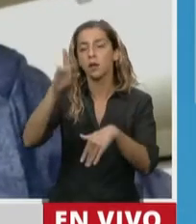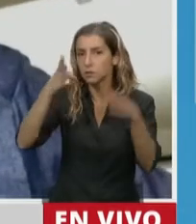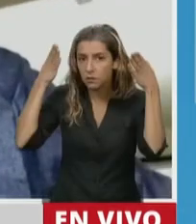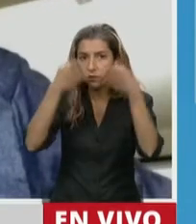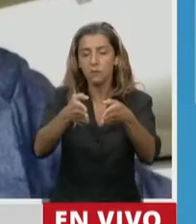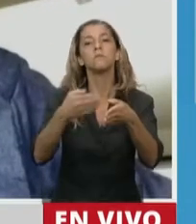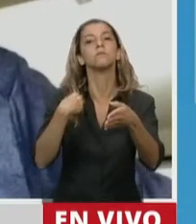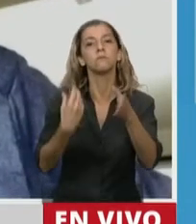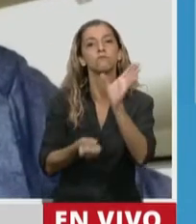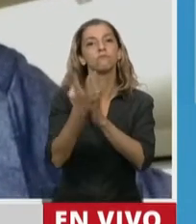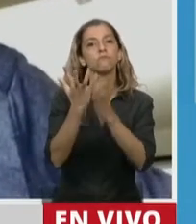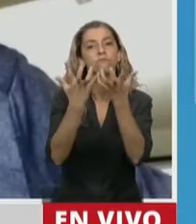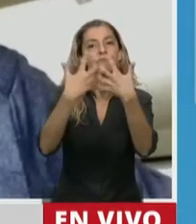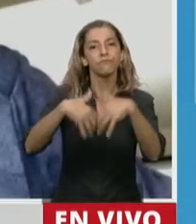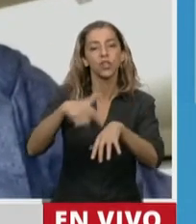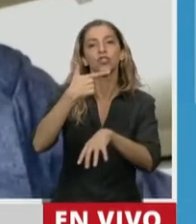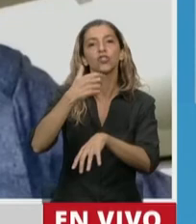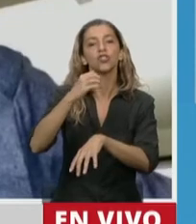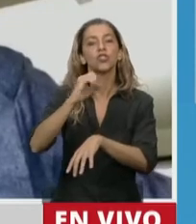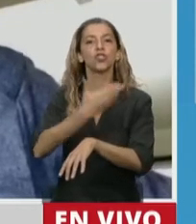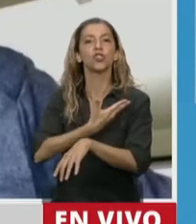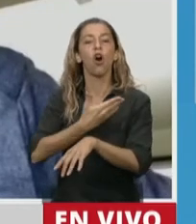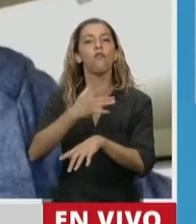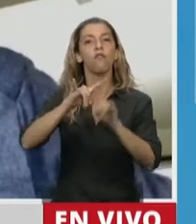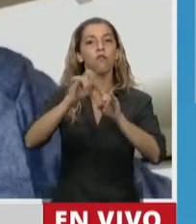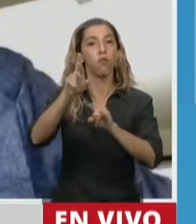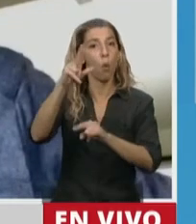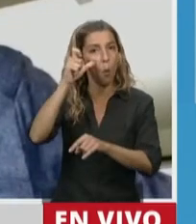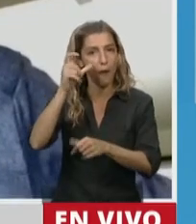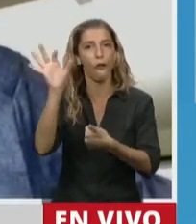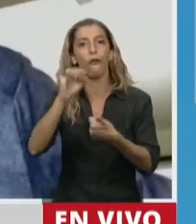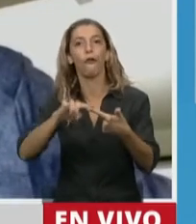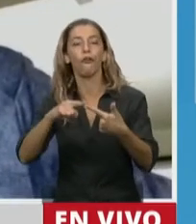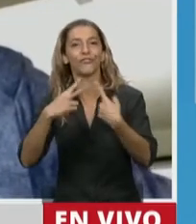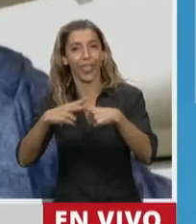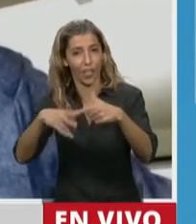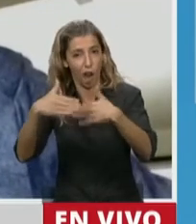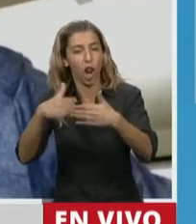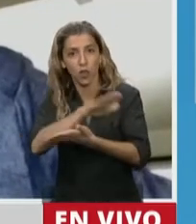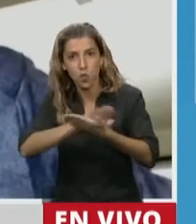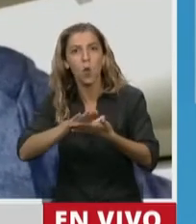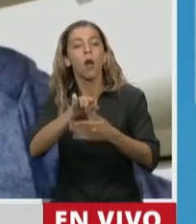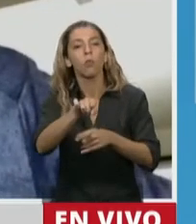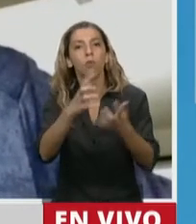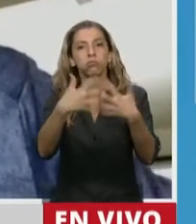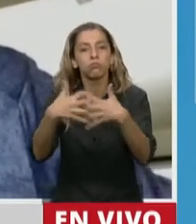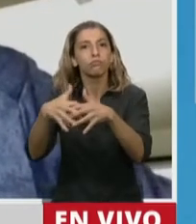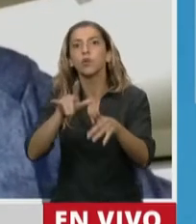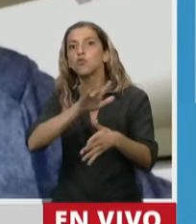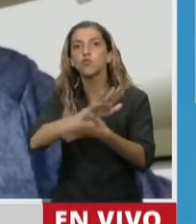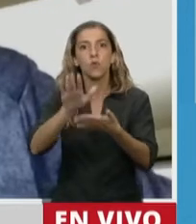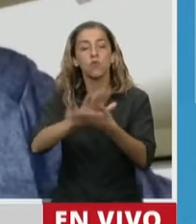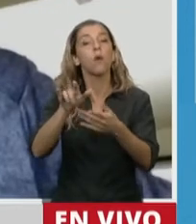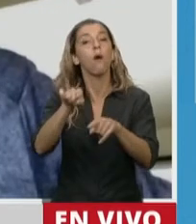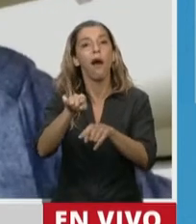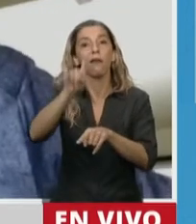biotecnología, y que precisamente suponen un modelo de elementos de trabajo